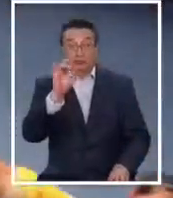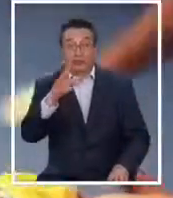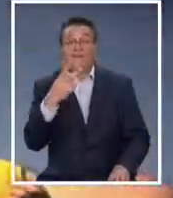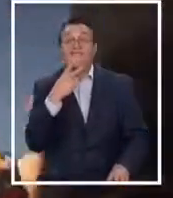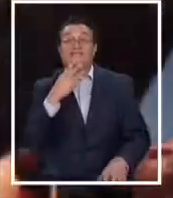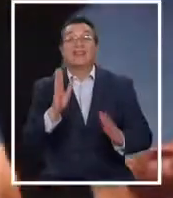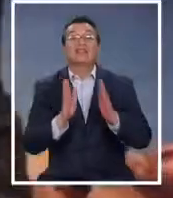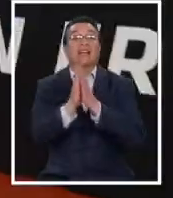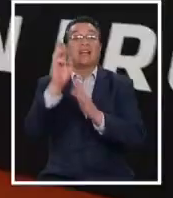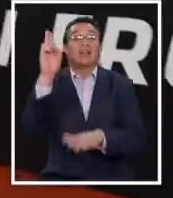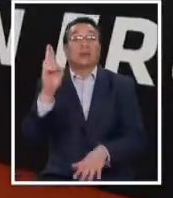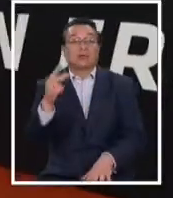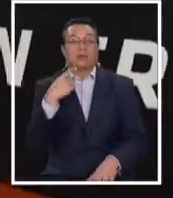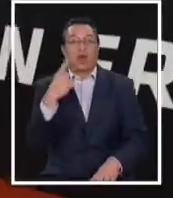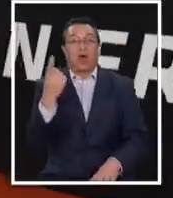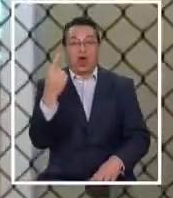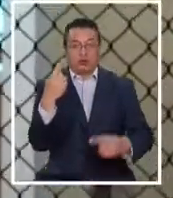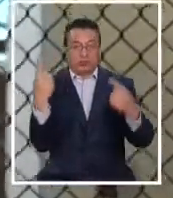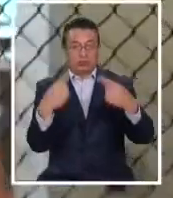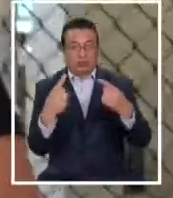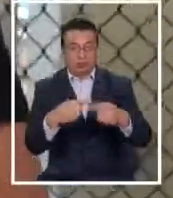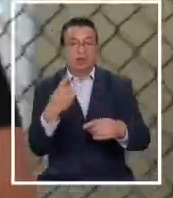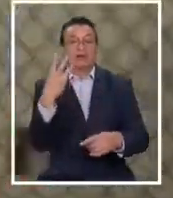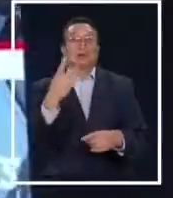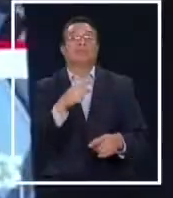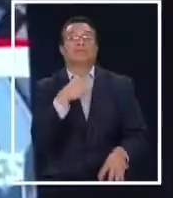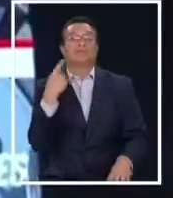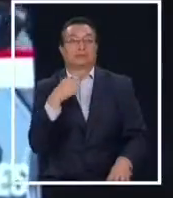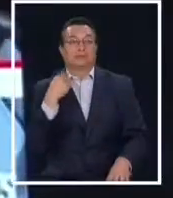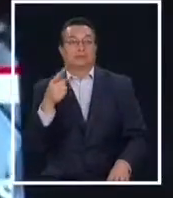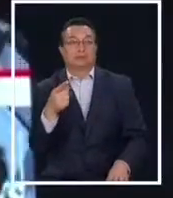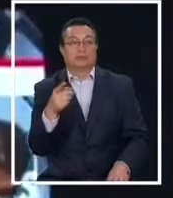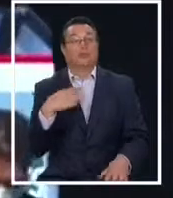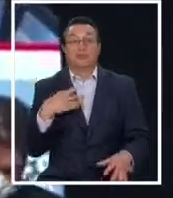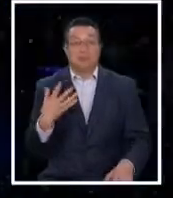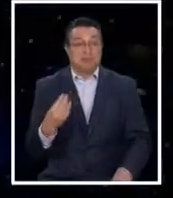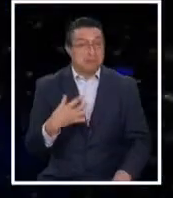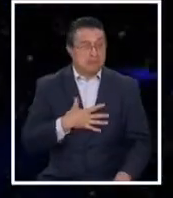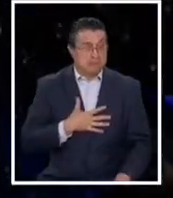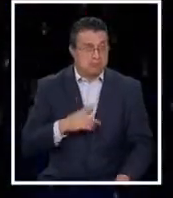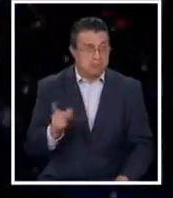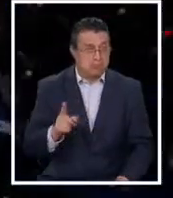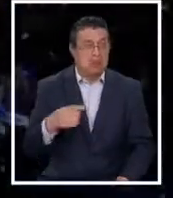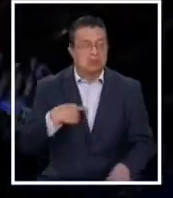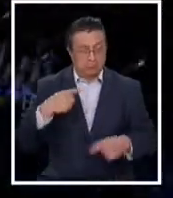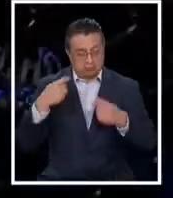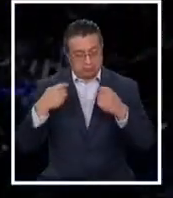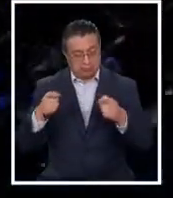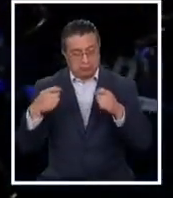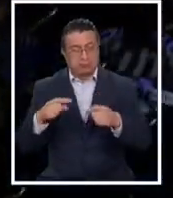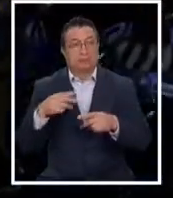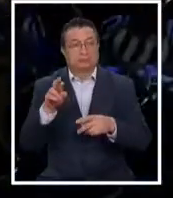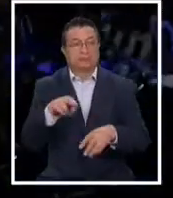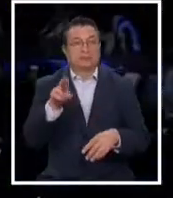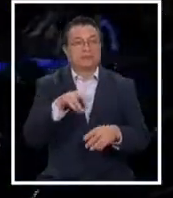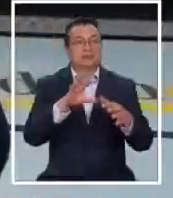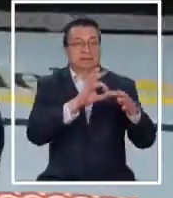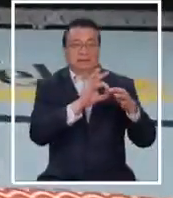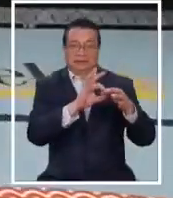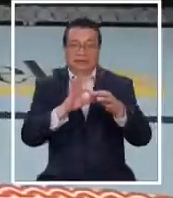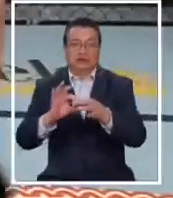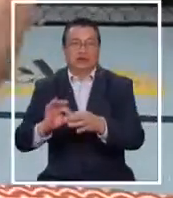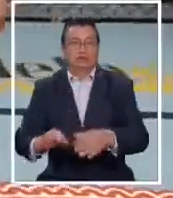Ramón tiene un buen currículum, 11 peleas ganadas y solo 3 derrotas. Nacho no tiene miedo y se prepara para repetir esta historia.